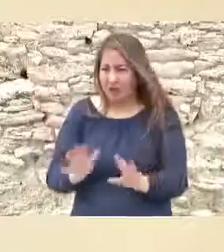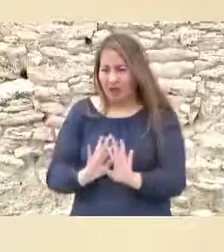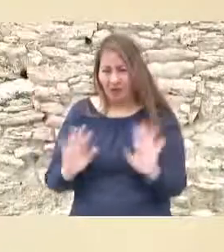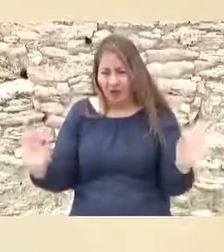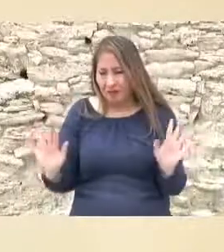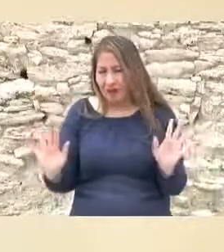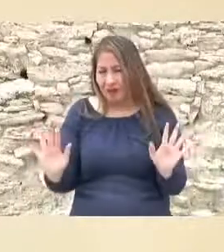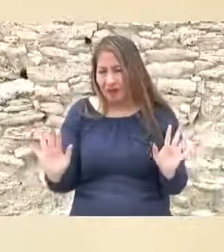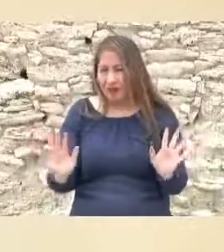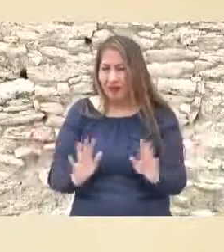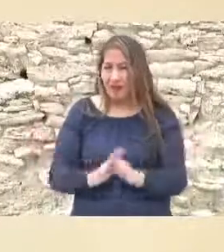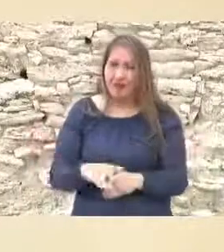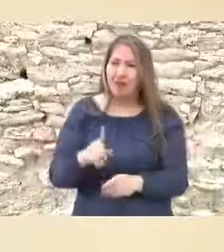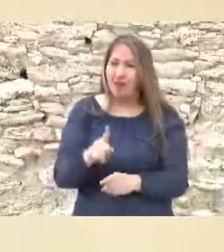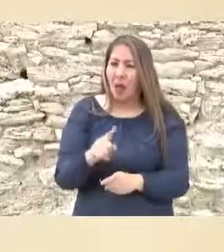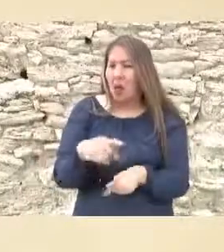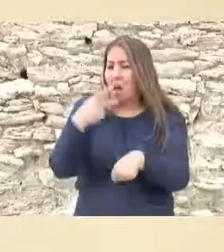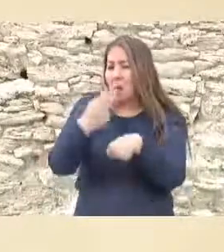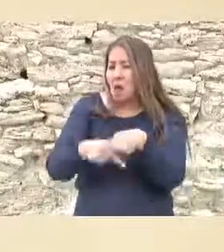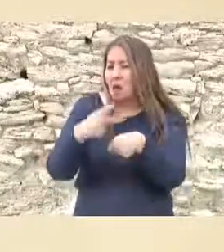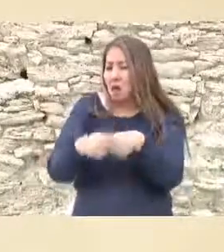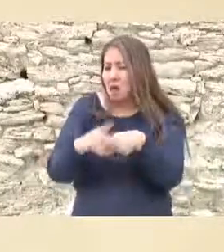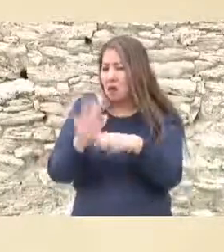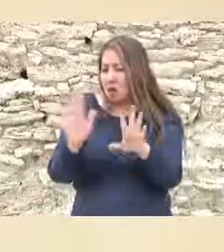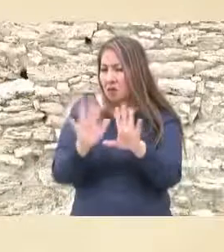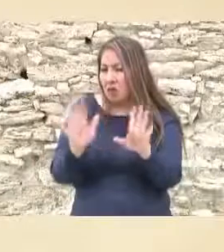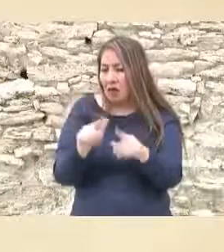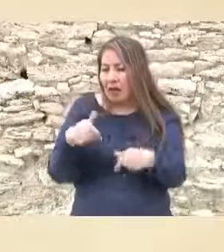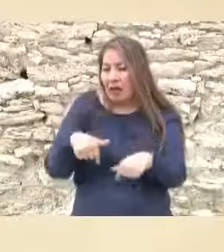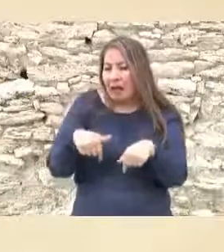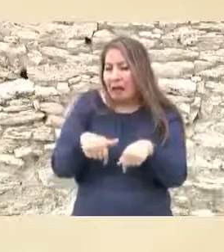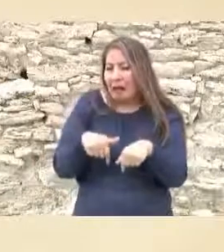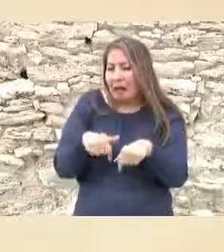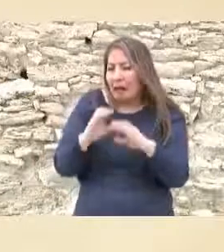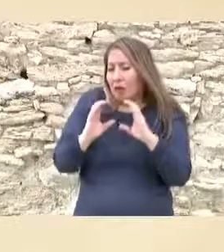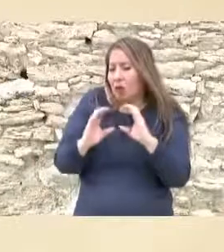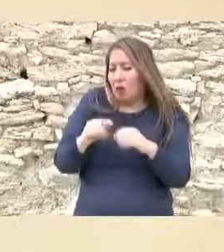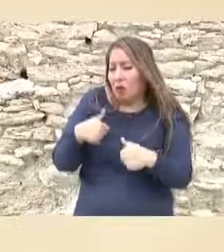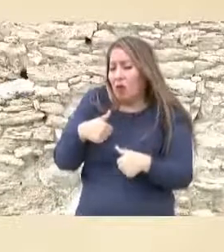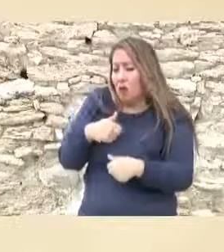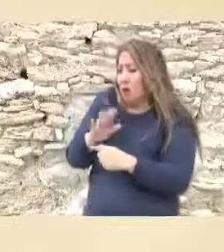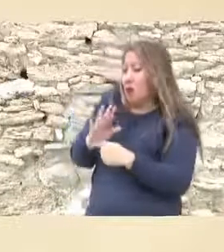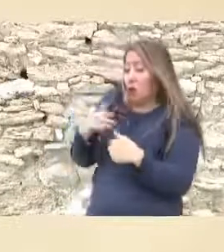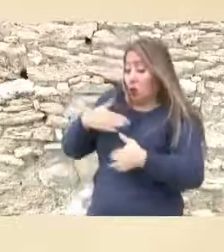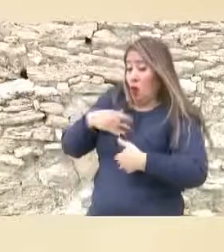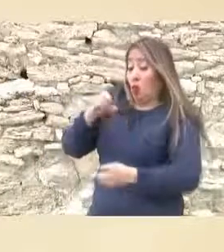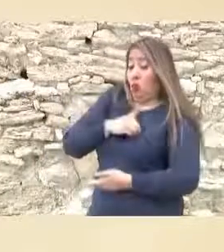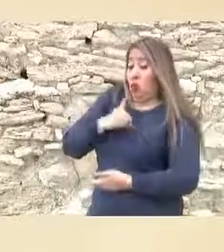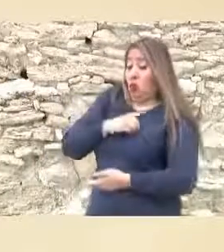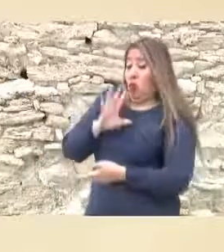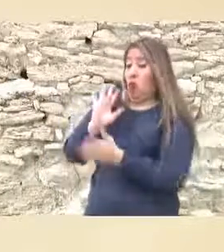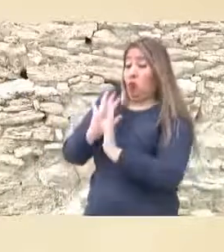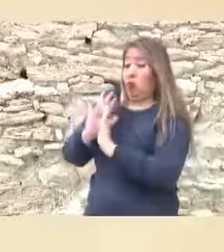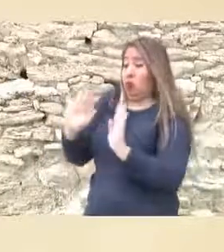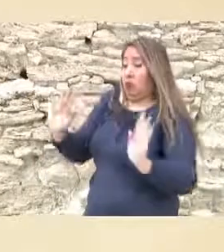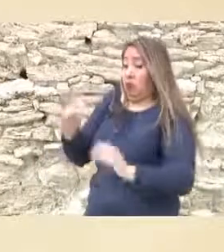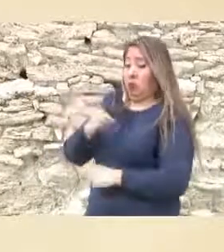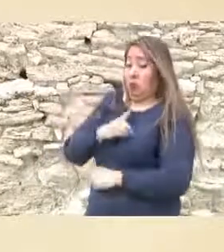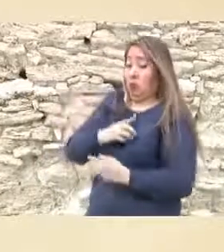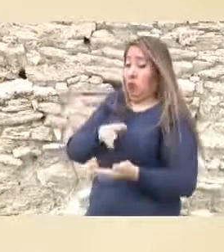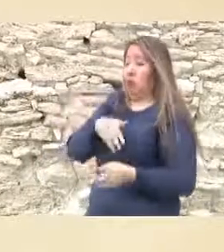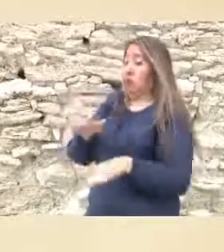en riesgo a quien lo estaba protegiendo a Jesús Carranza